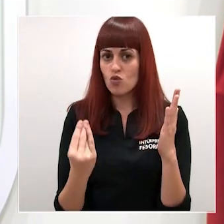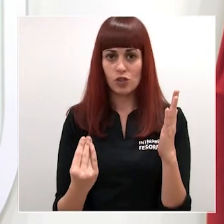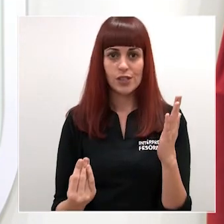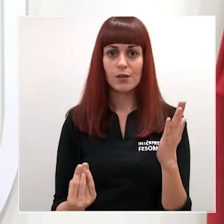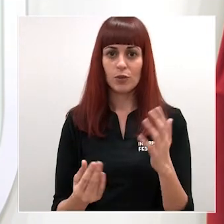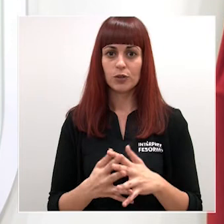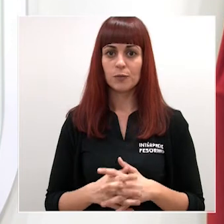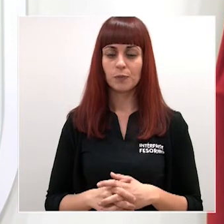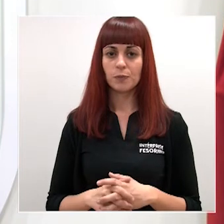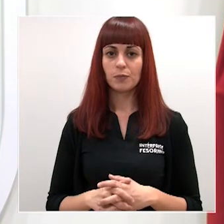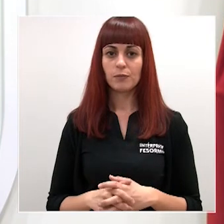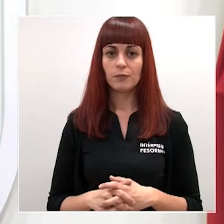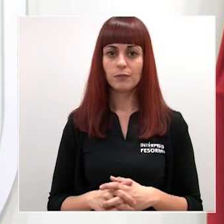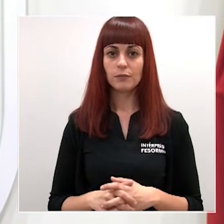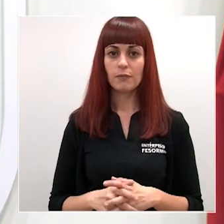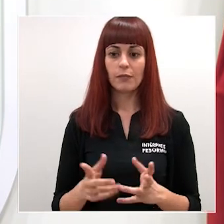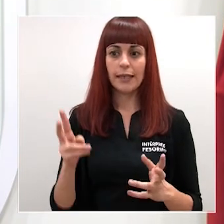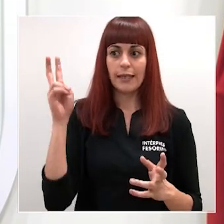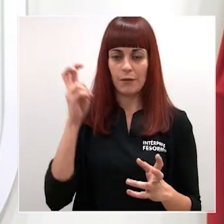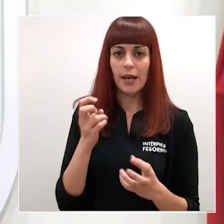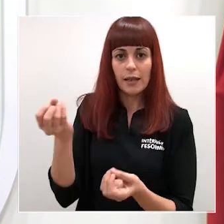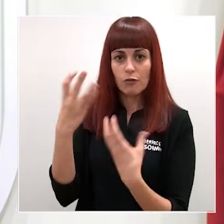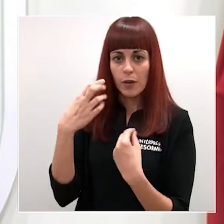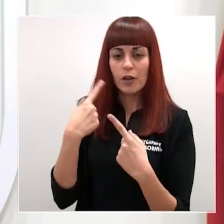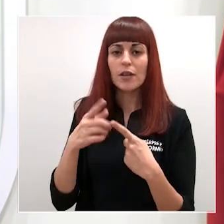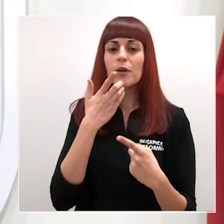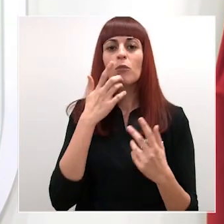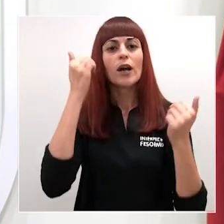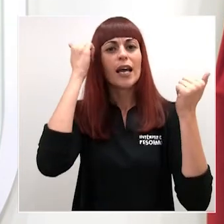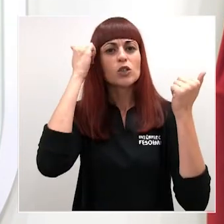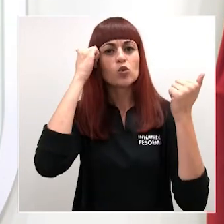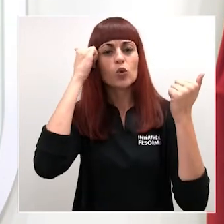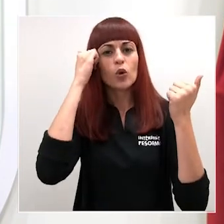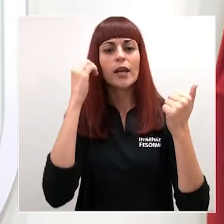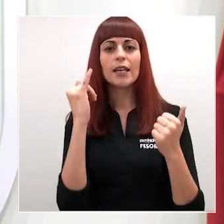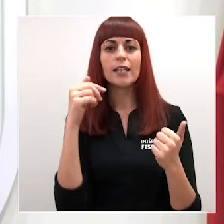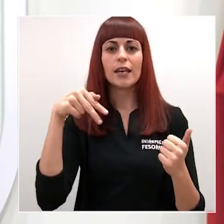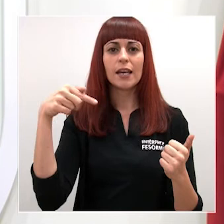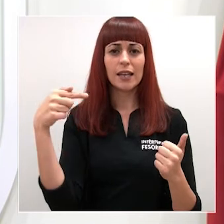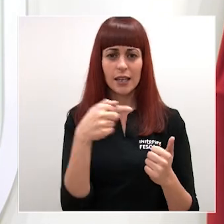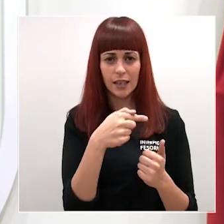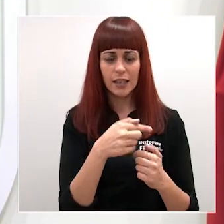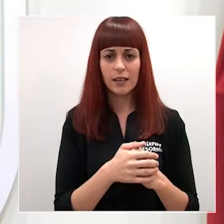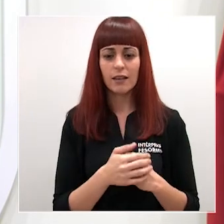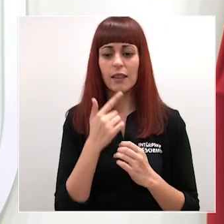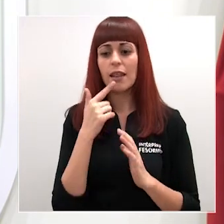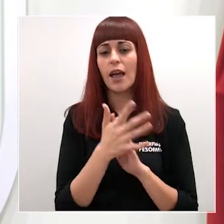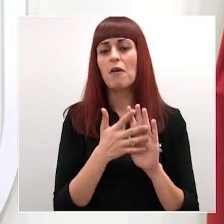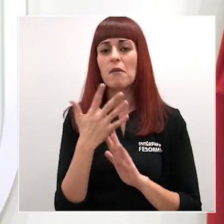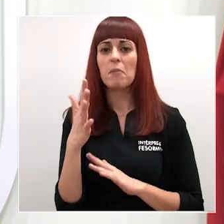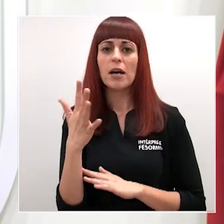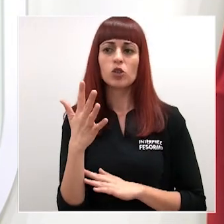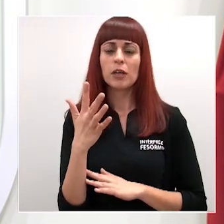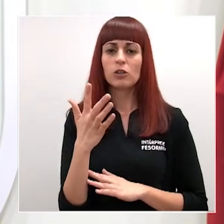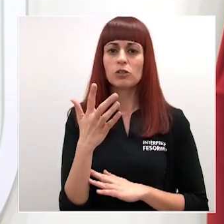tipo y que provienen de distintas fuentes por ejemplo tenemos un estudio de KPMG que hablaba de en torno a una caída en